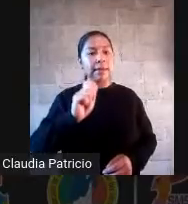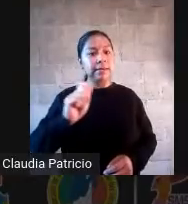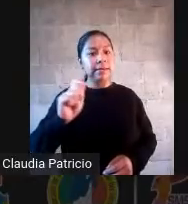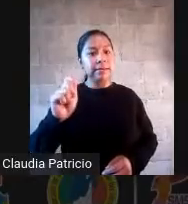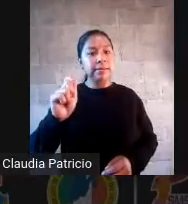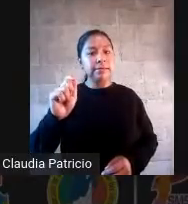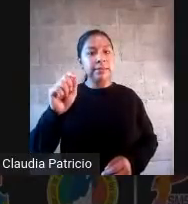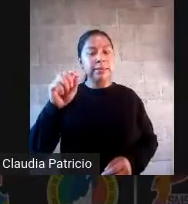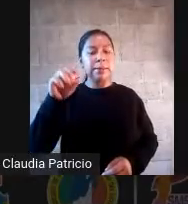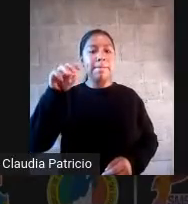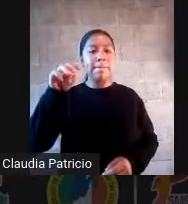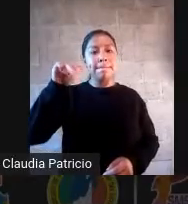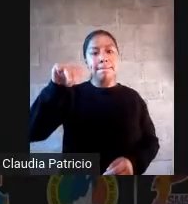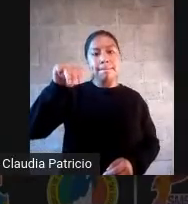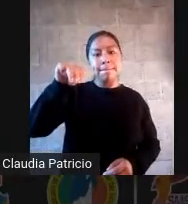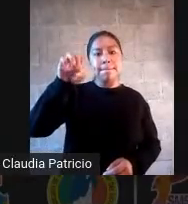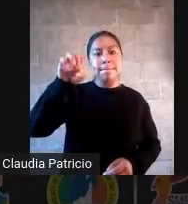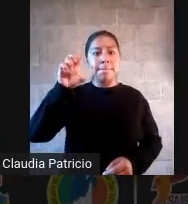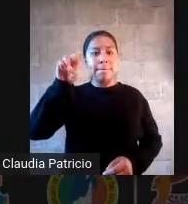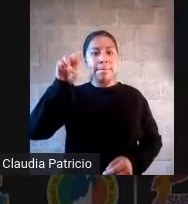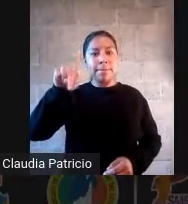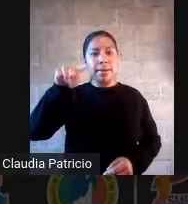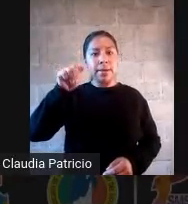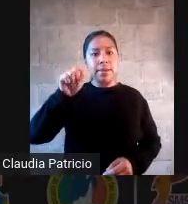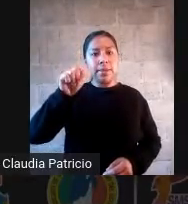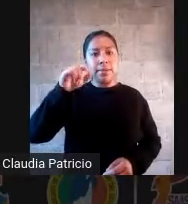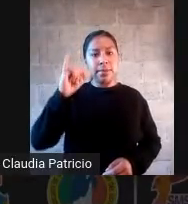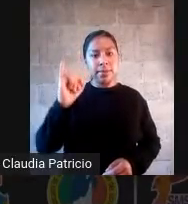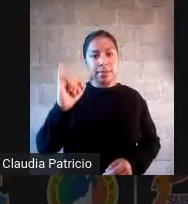Y ustedes van a ver esta presentación.